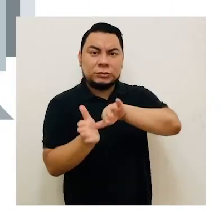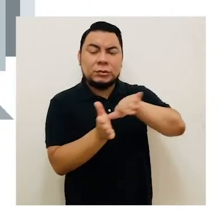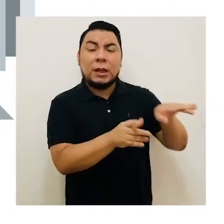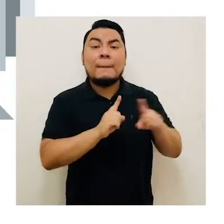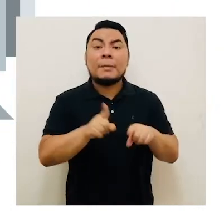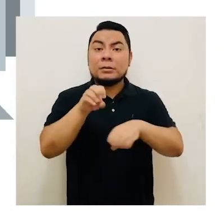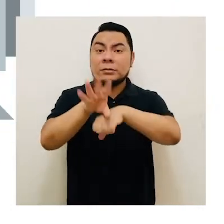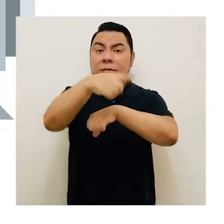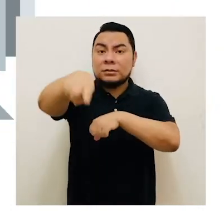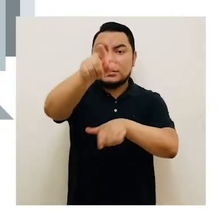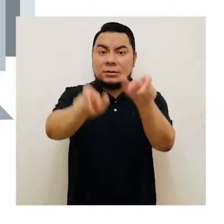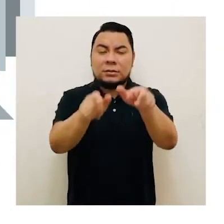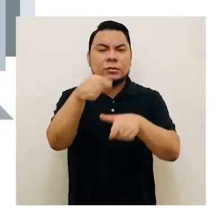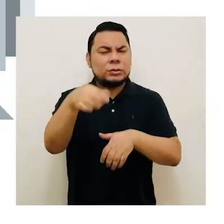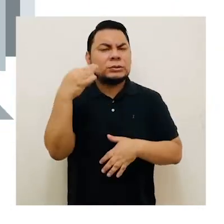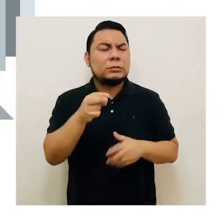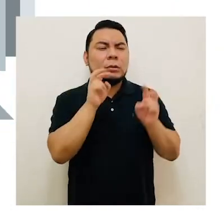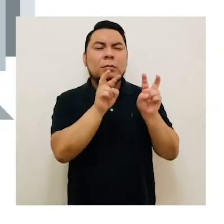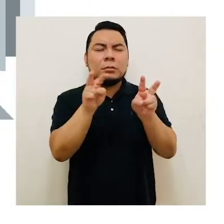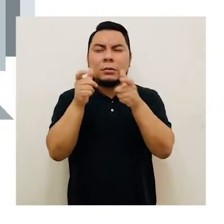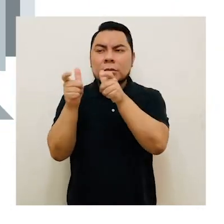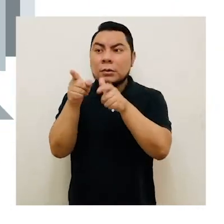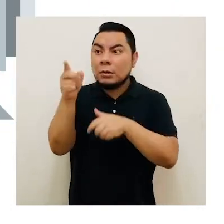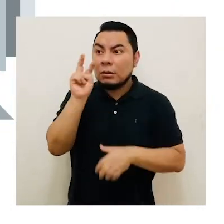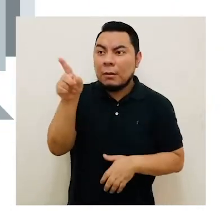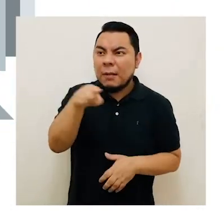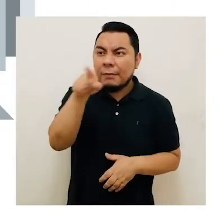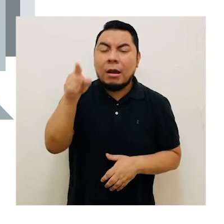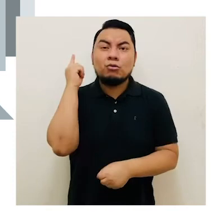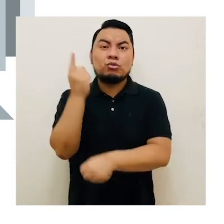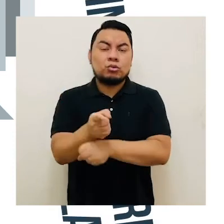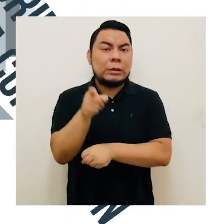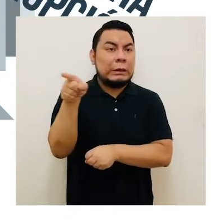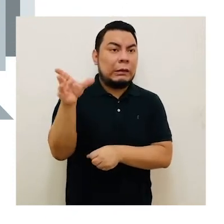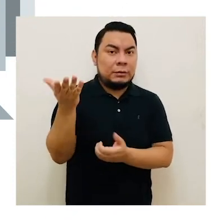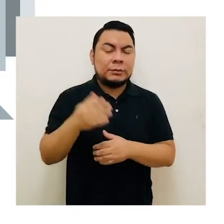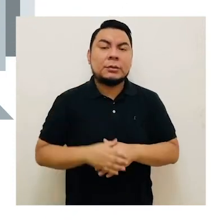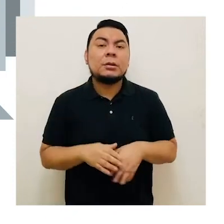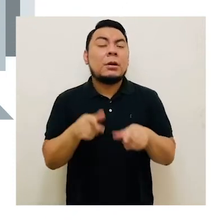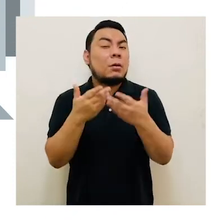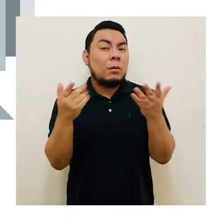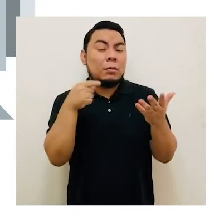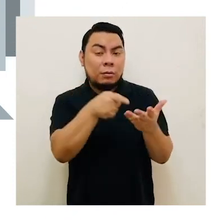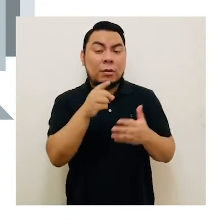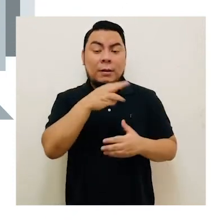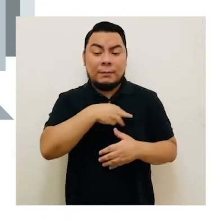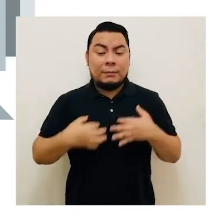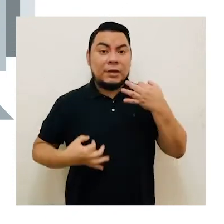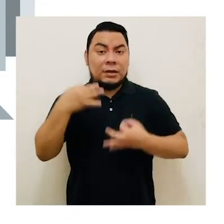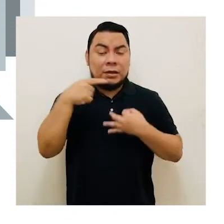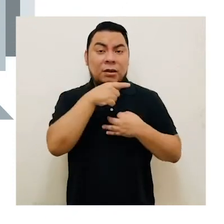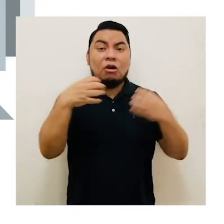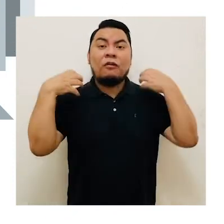recomienda a los ciudadanos estar vigilantes y denunciar cualquier hecho irregular que se pueda presentar. En el caso del Minjus,